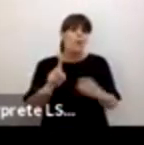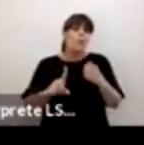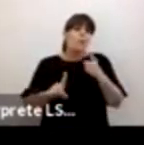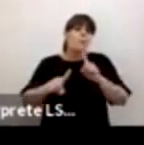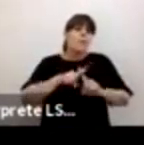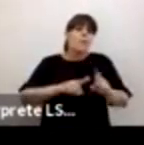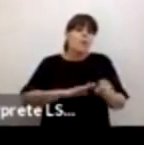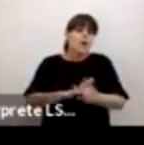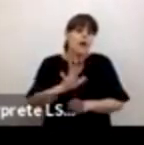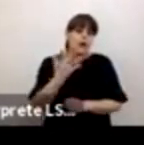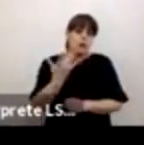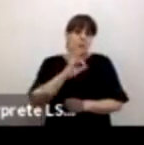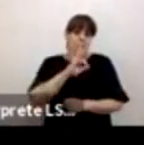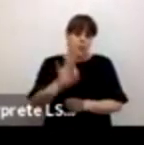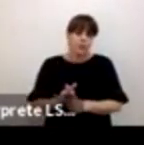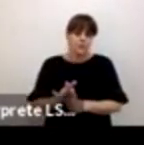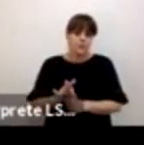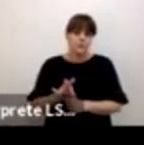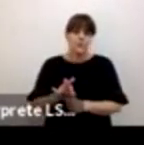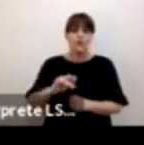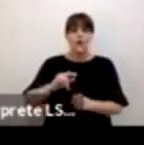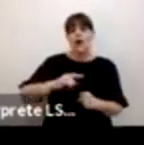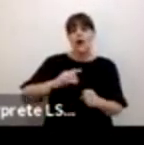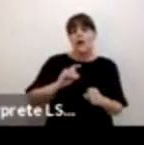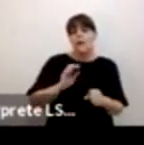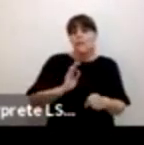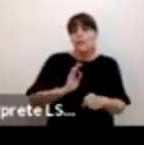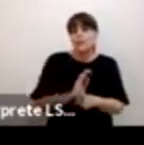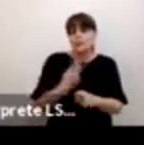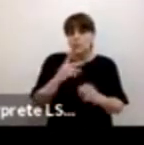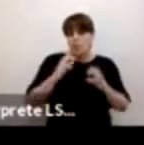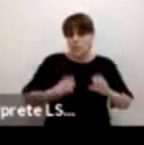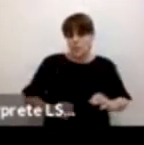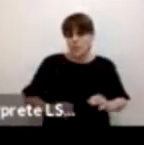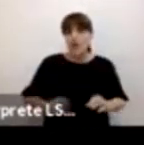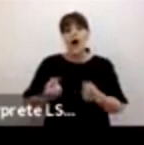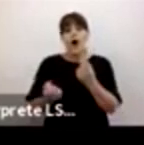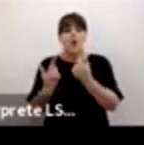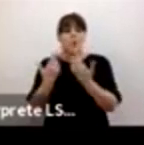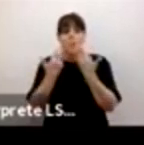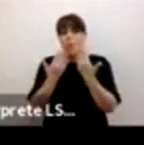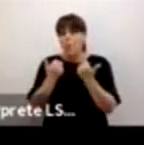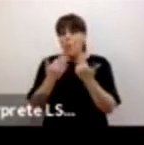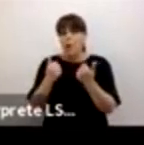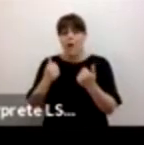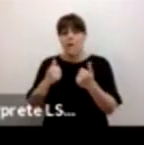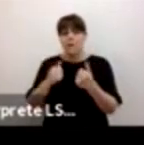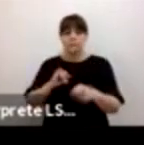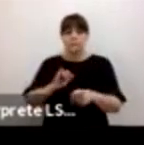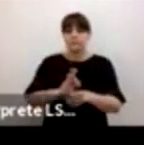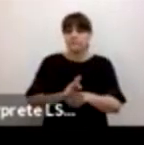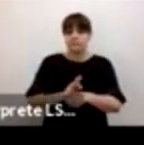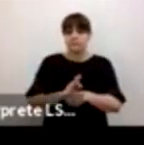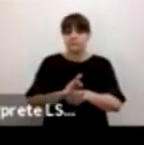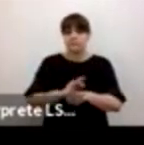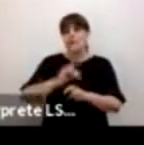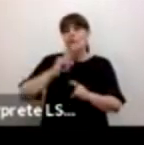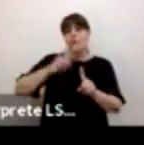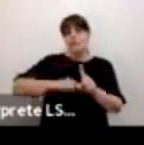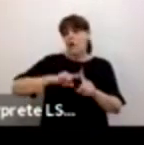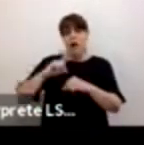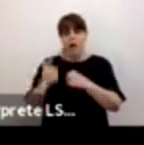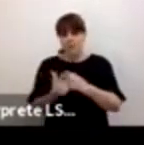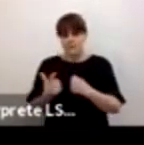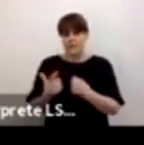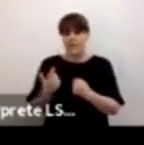el 36% de las adolescentes que no utilizó ningún método anticonceptivo lo hizo porque no planeaba tener relaciones sexuales